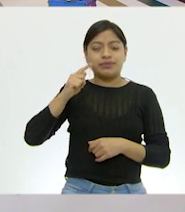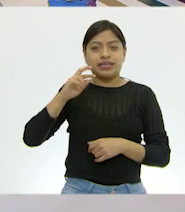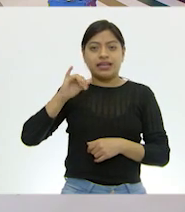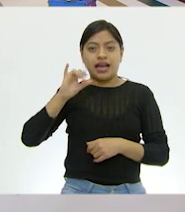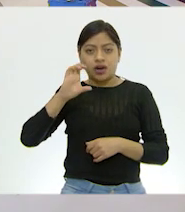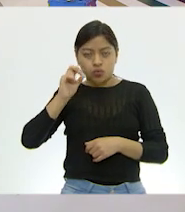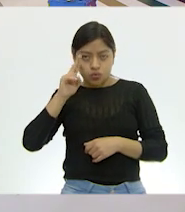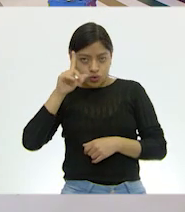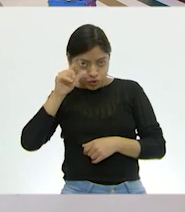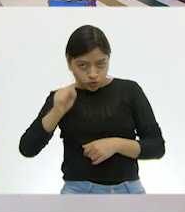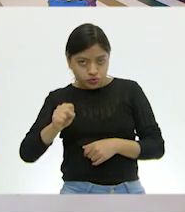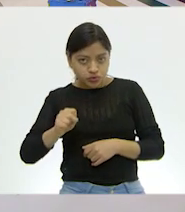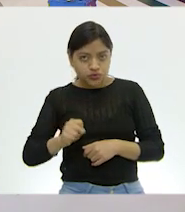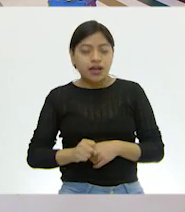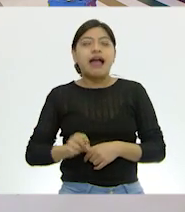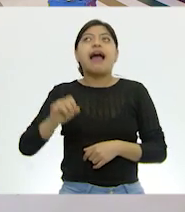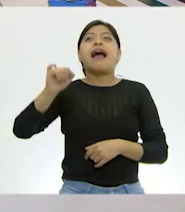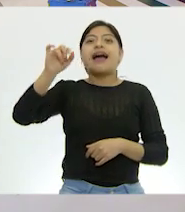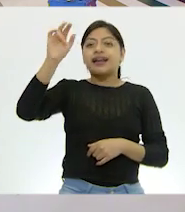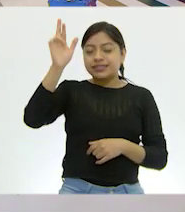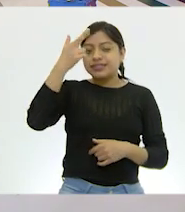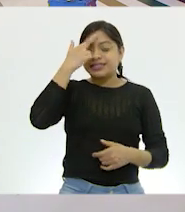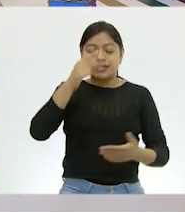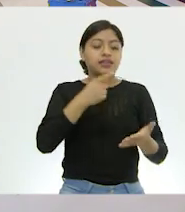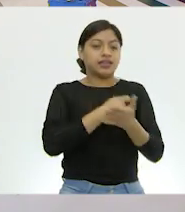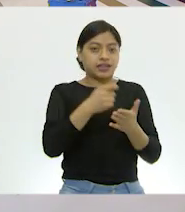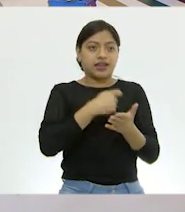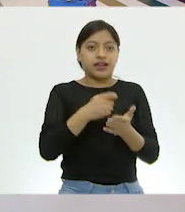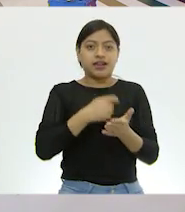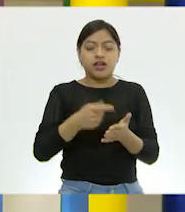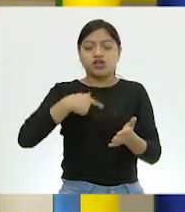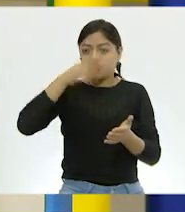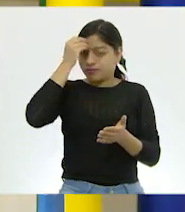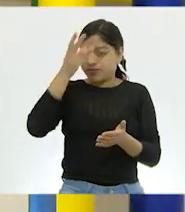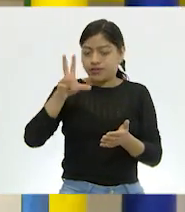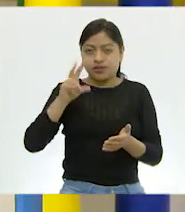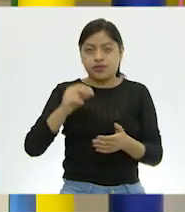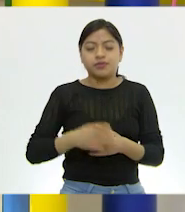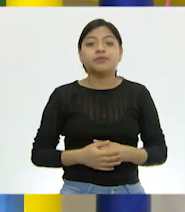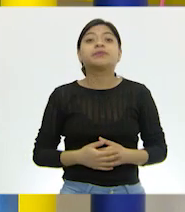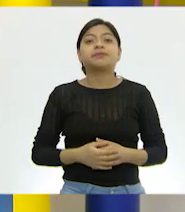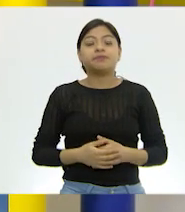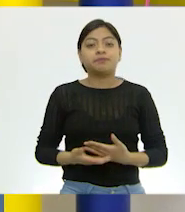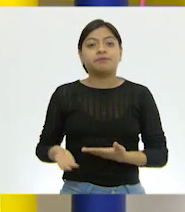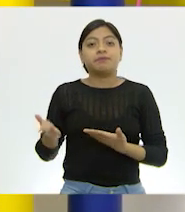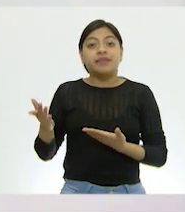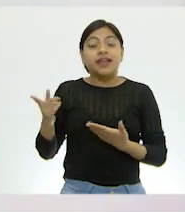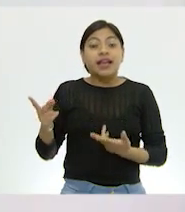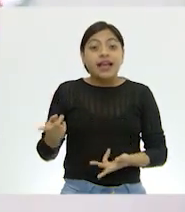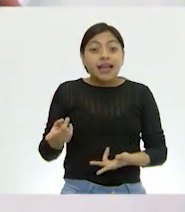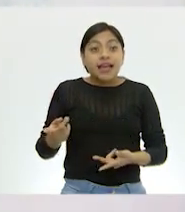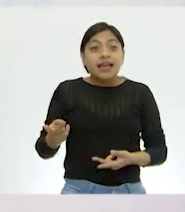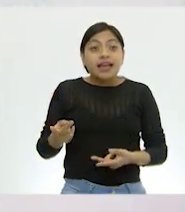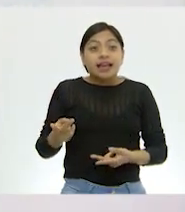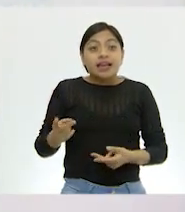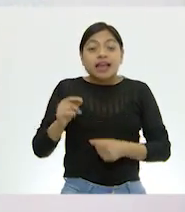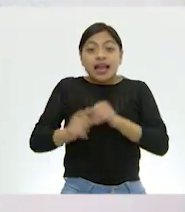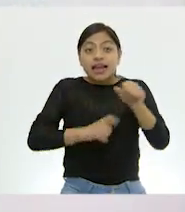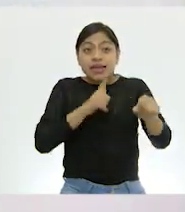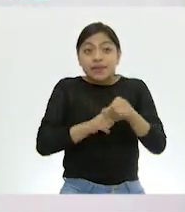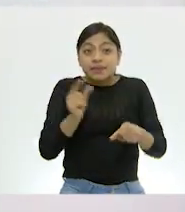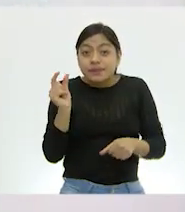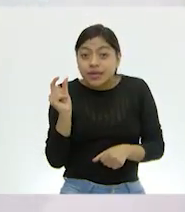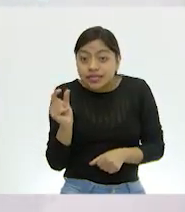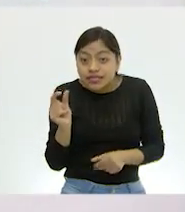Espiráculos. Espiráculos, lo voy a anotar para que no se me olvide. Espiráculos, porque es un dato importante. Y el oxígeno entraba por esos